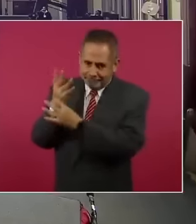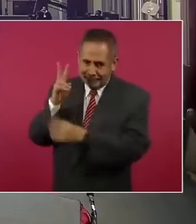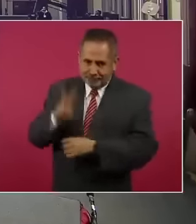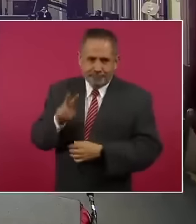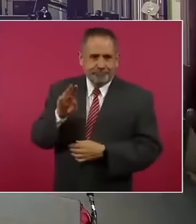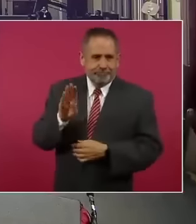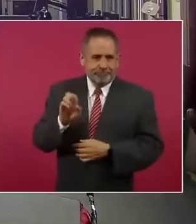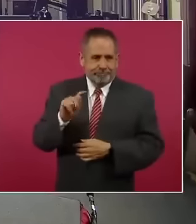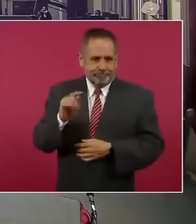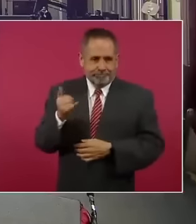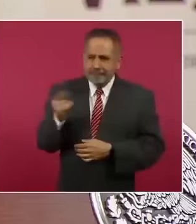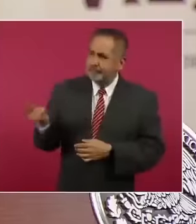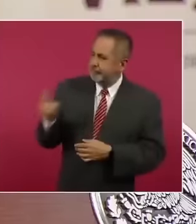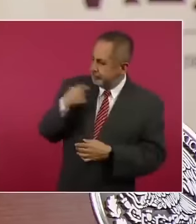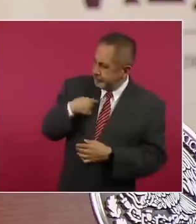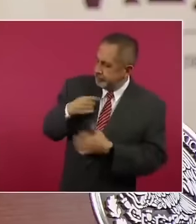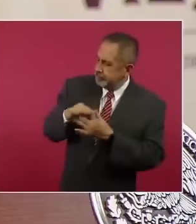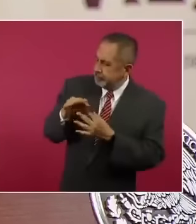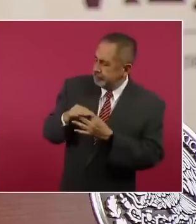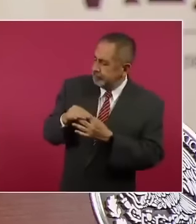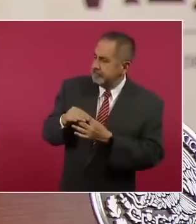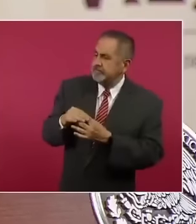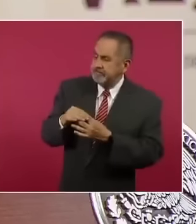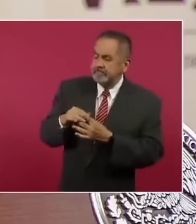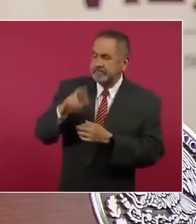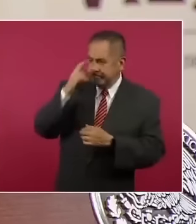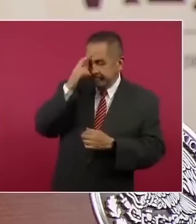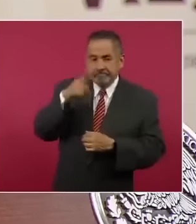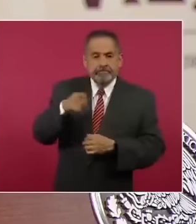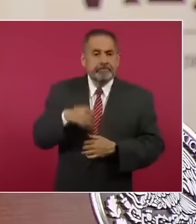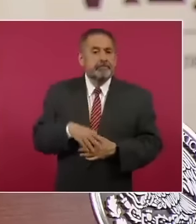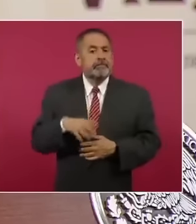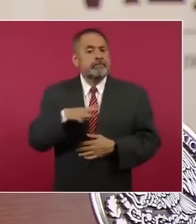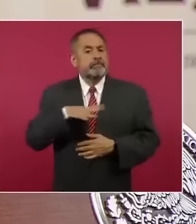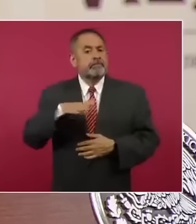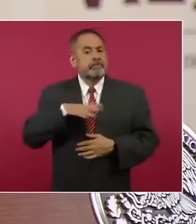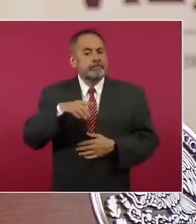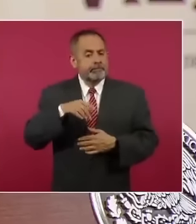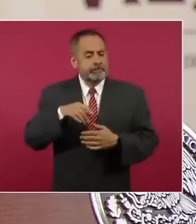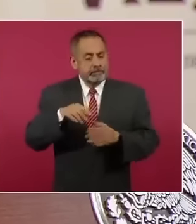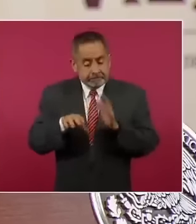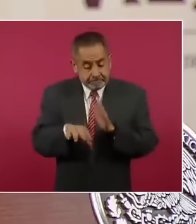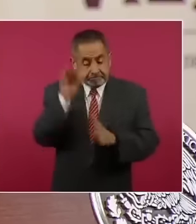me recordaba que hay un telegrama